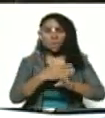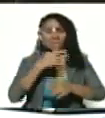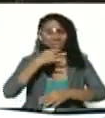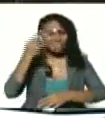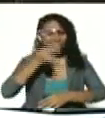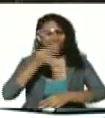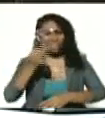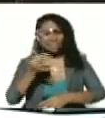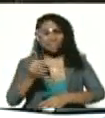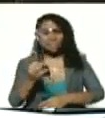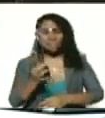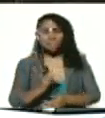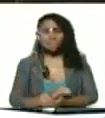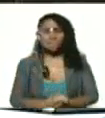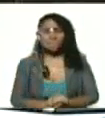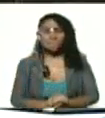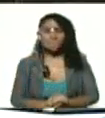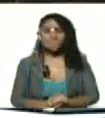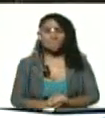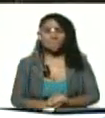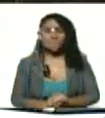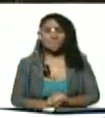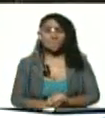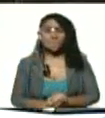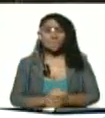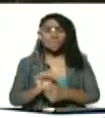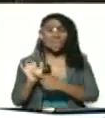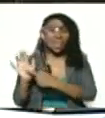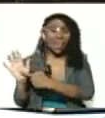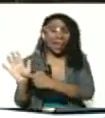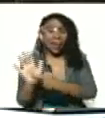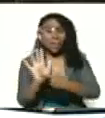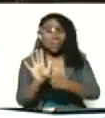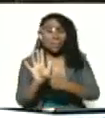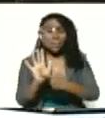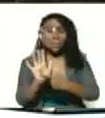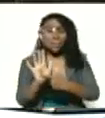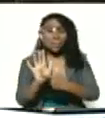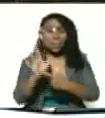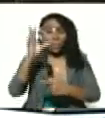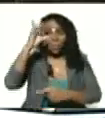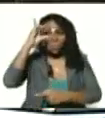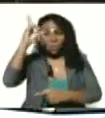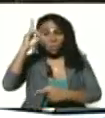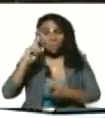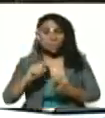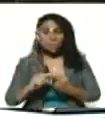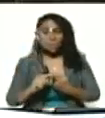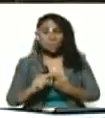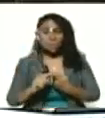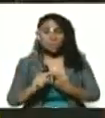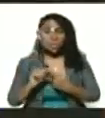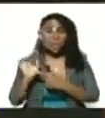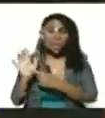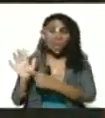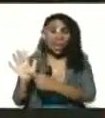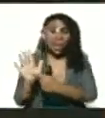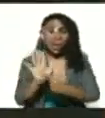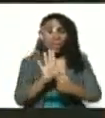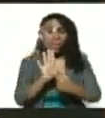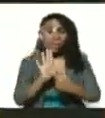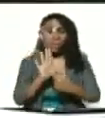verdaderamente los que dan el ejemplo, Delsi, los que están dando el ejemplo,